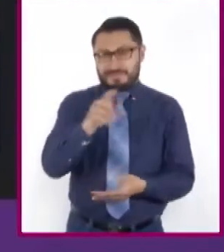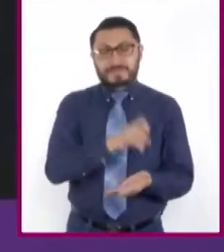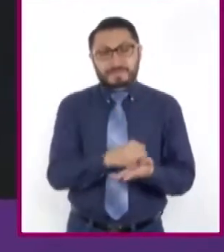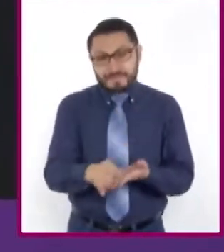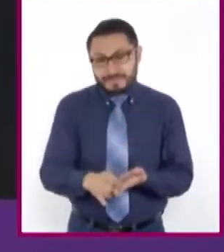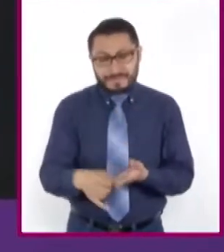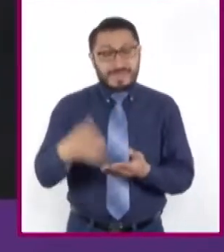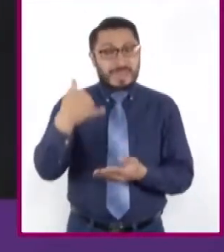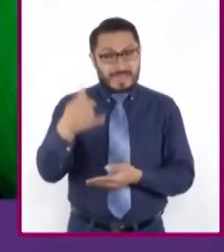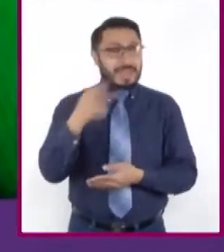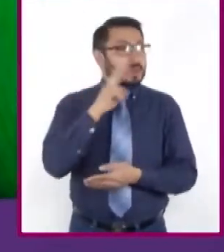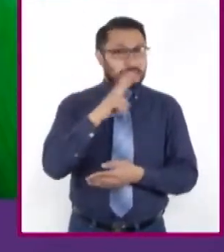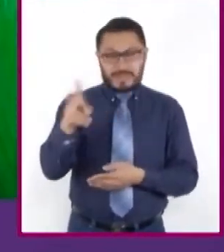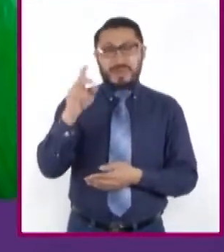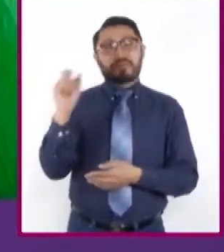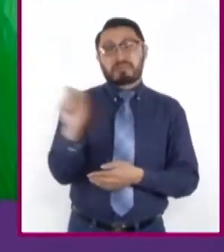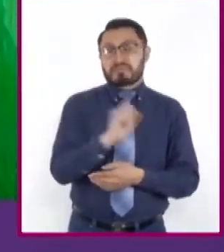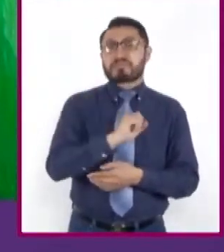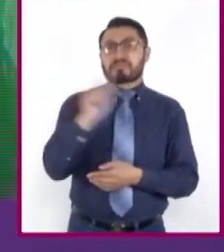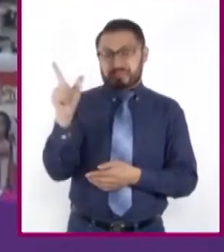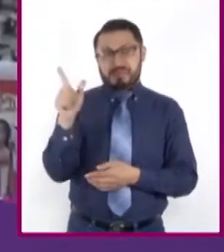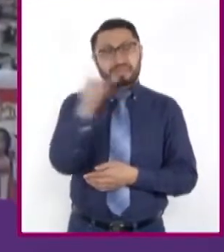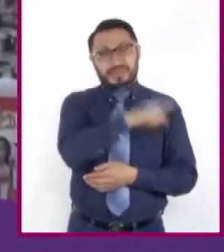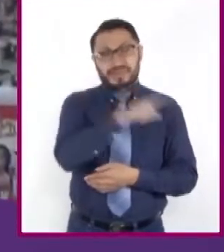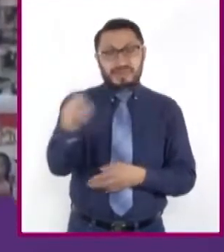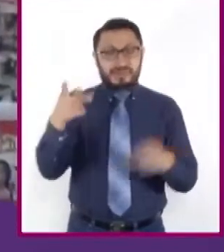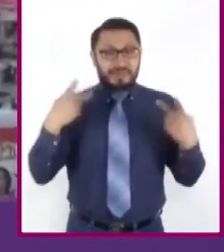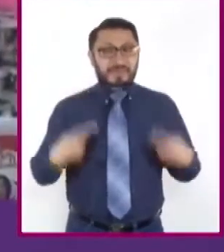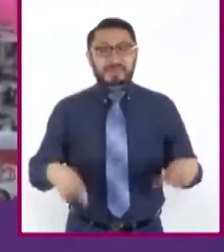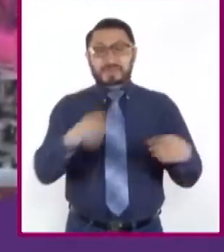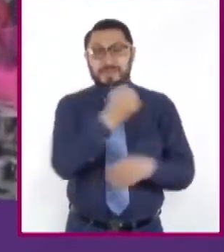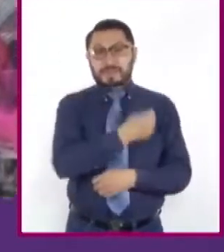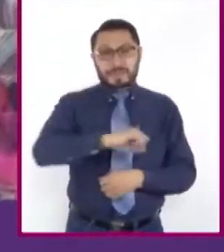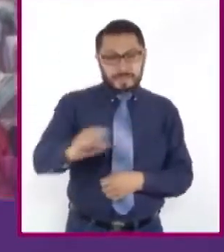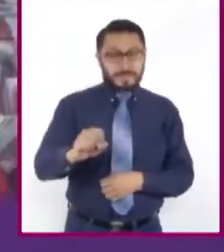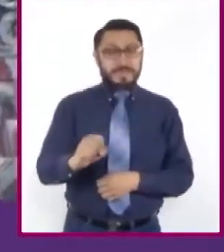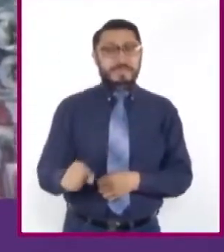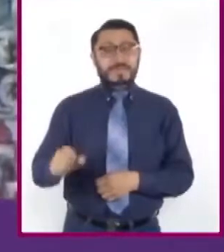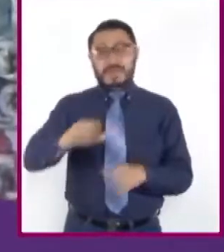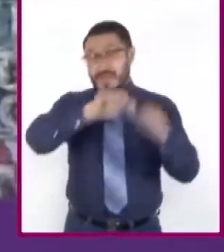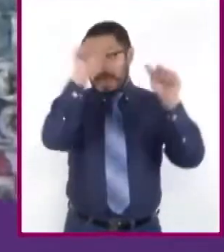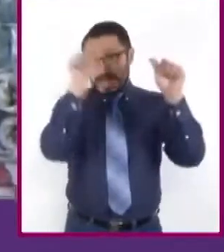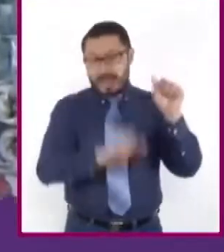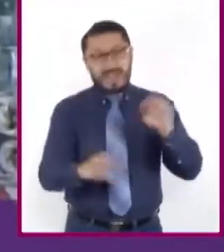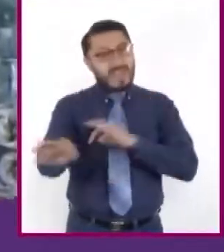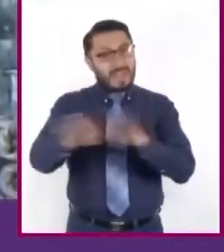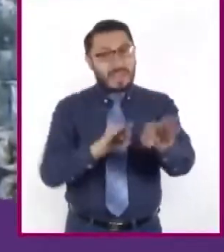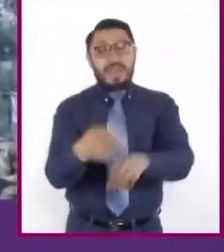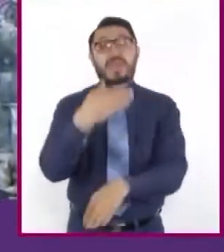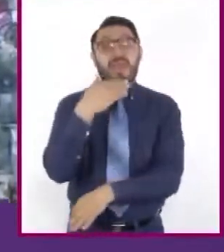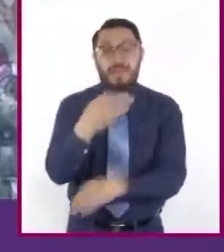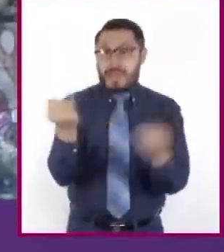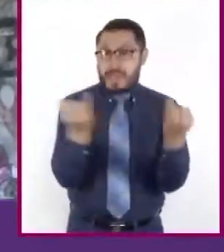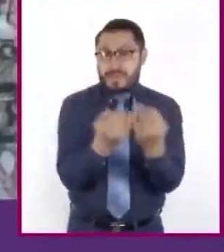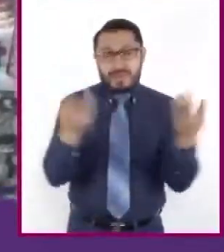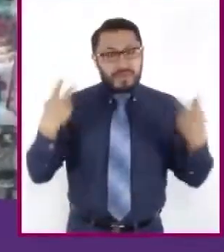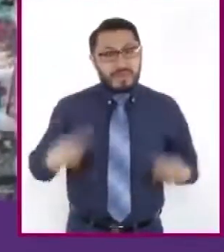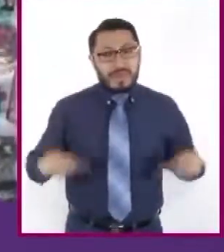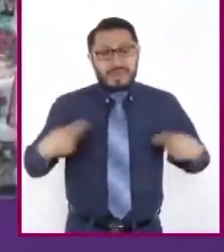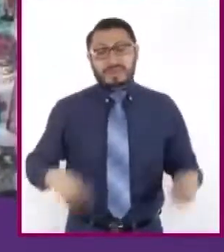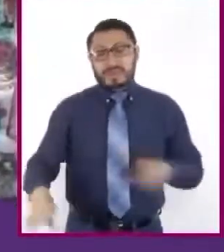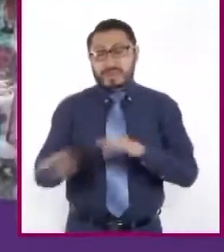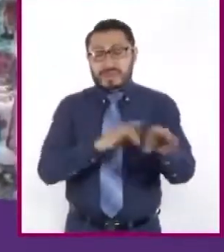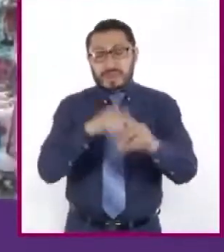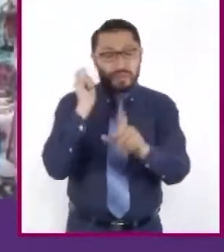profesionalización tanto de los artistas en la producción como de los artesanos en su conocimiento.